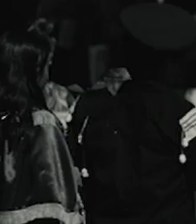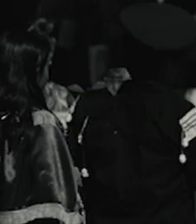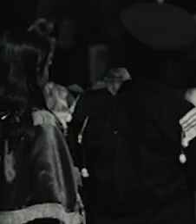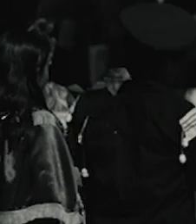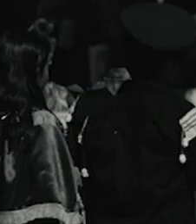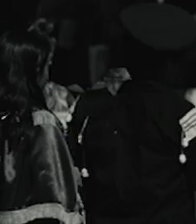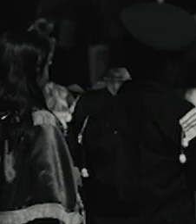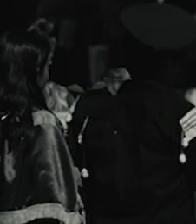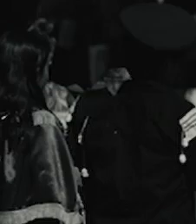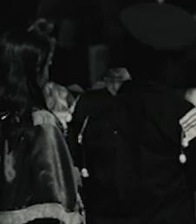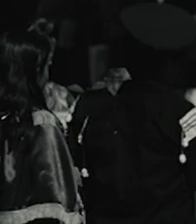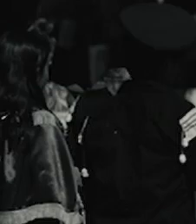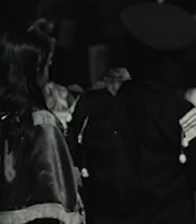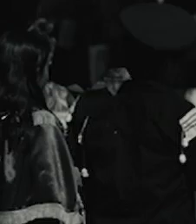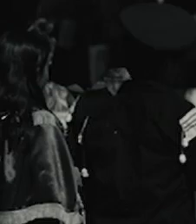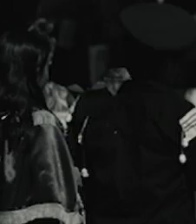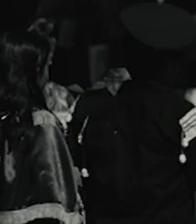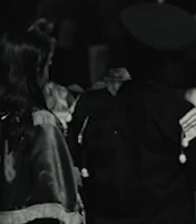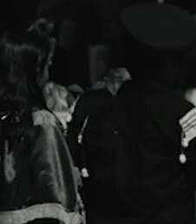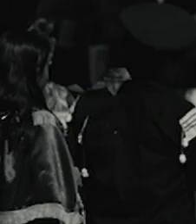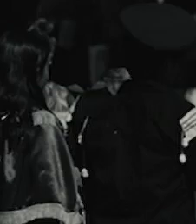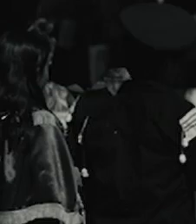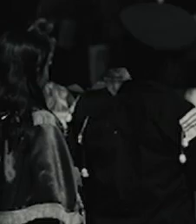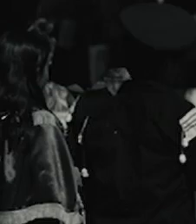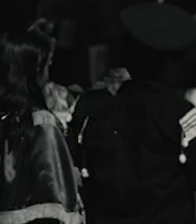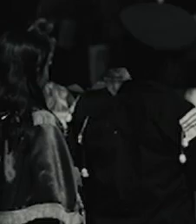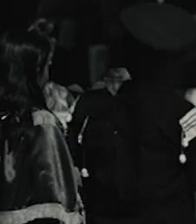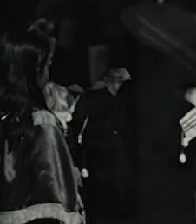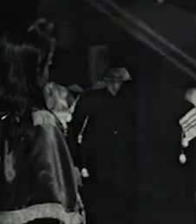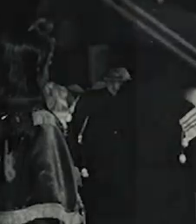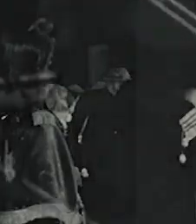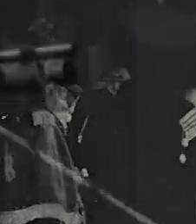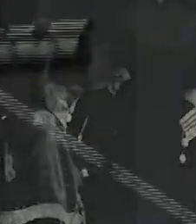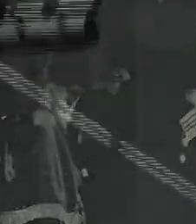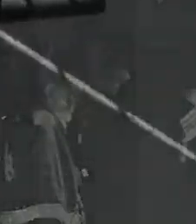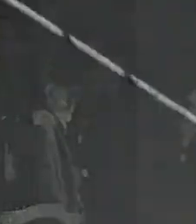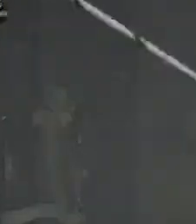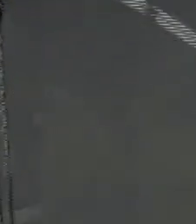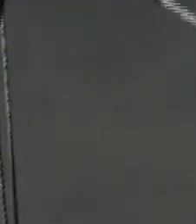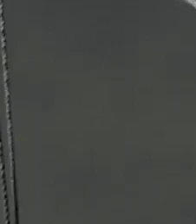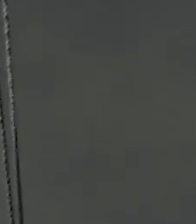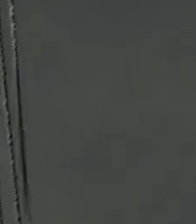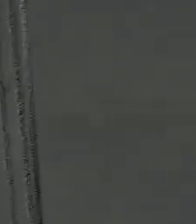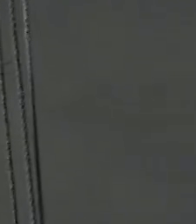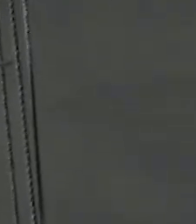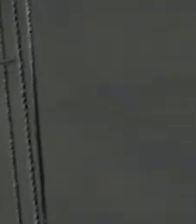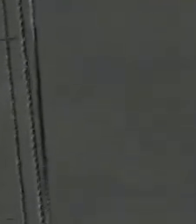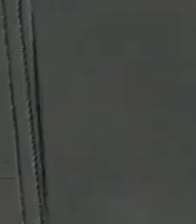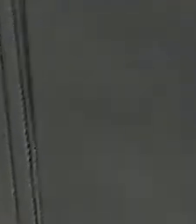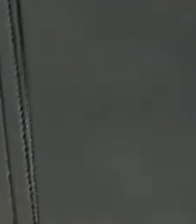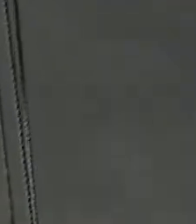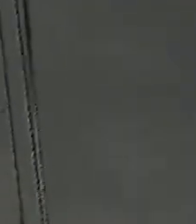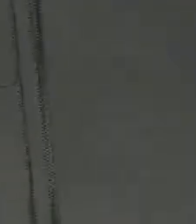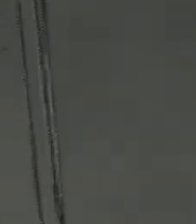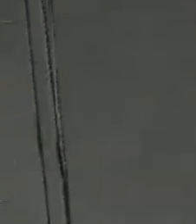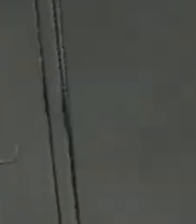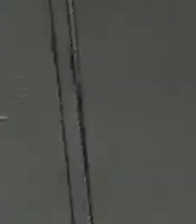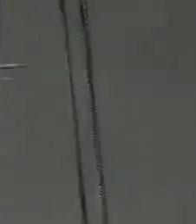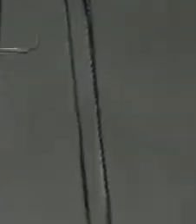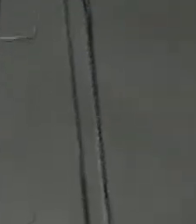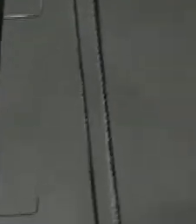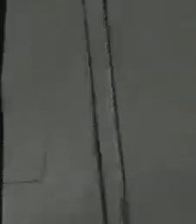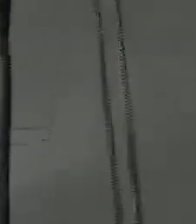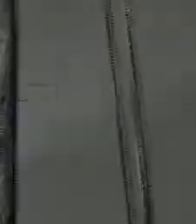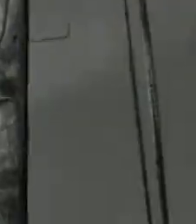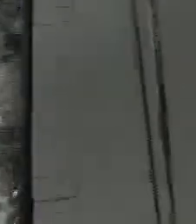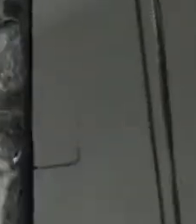los más queridos, pues el pueblo no solo dedica un día a su festejo. Le rinden honor durante tres meses.